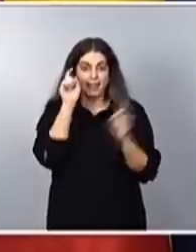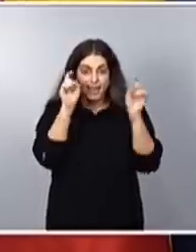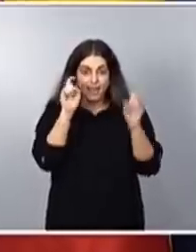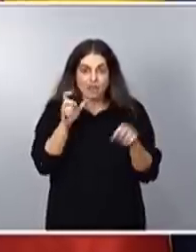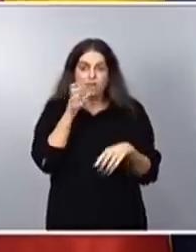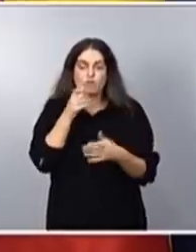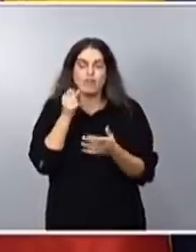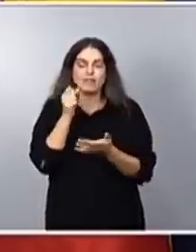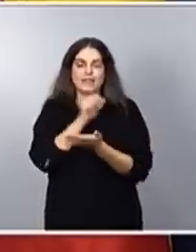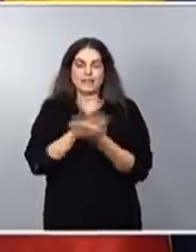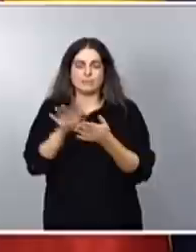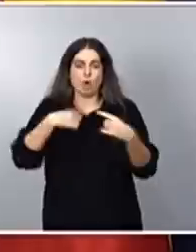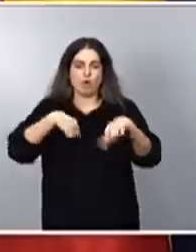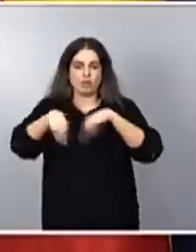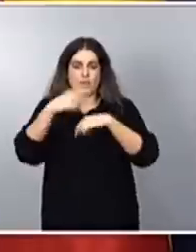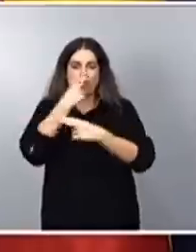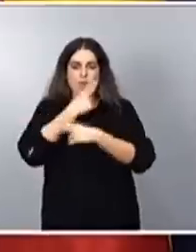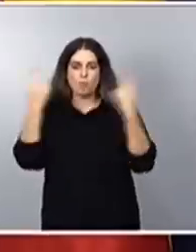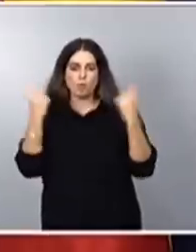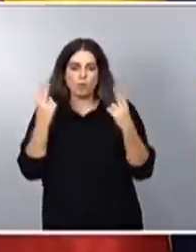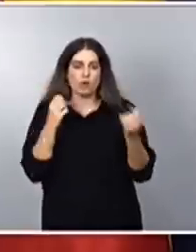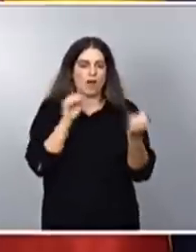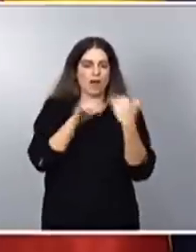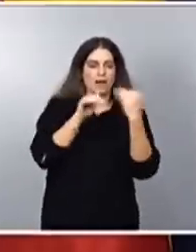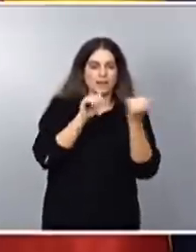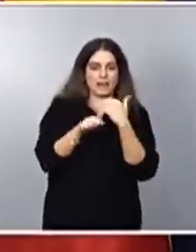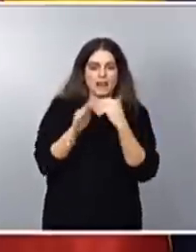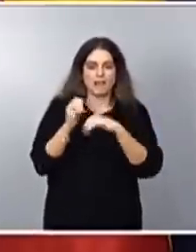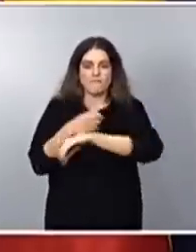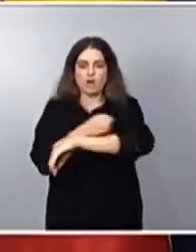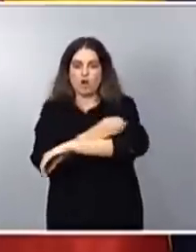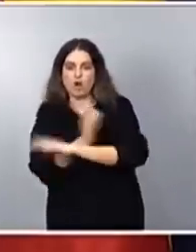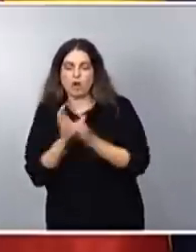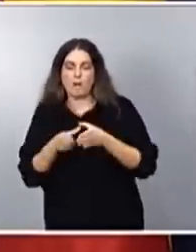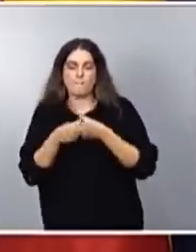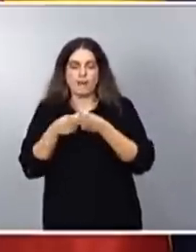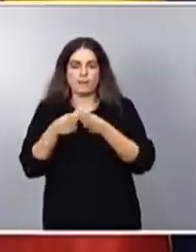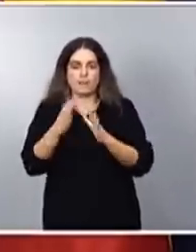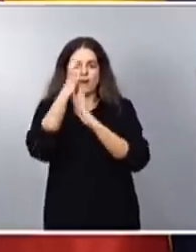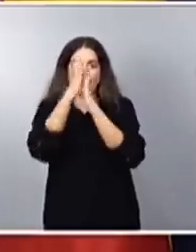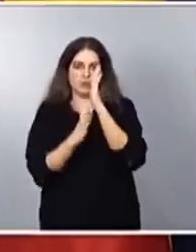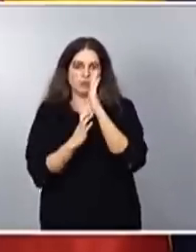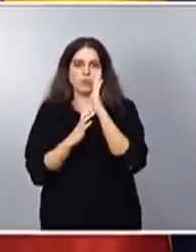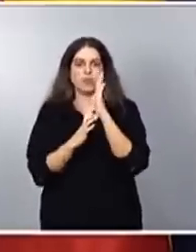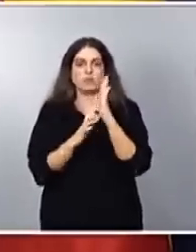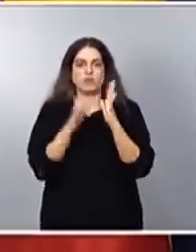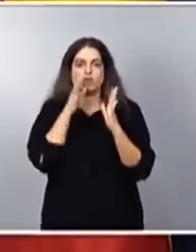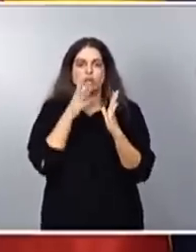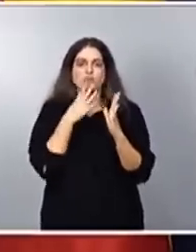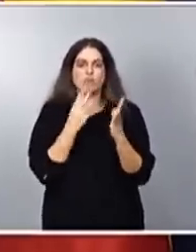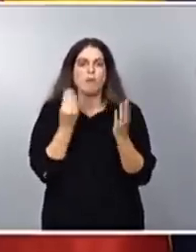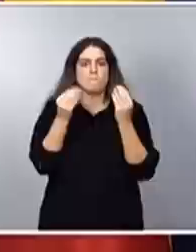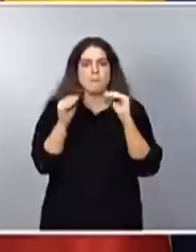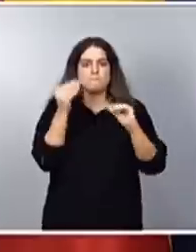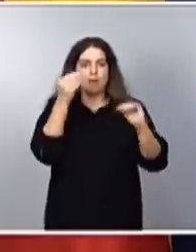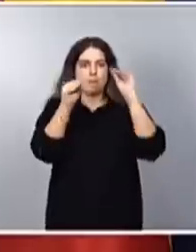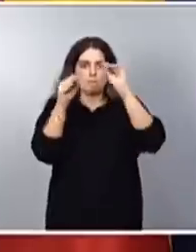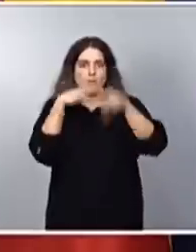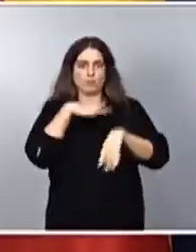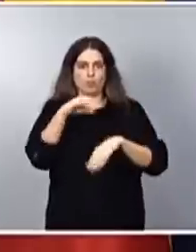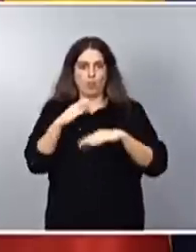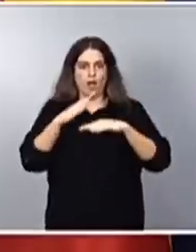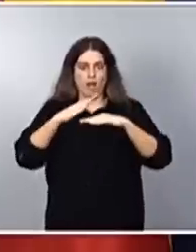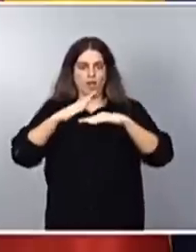por carretera, ferrocarril o marítimo, y que además son unos descuentos que son acumulables a los que ya existen, que como comentaba muy bien la